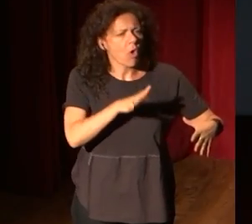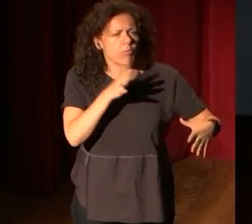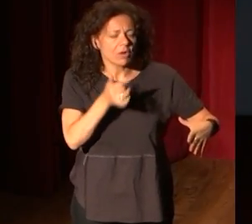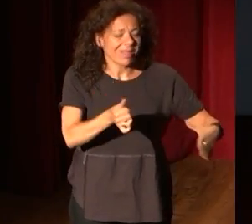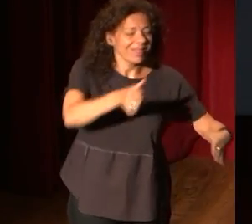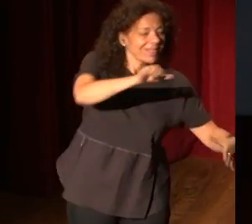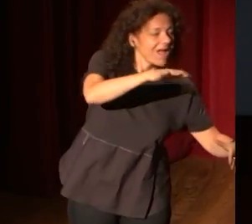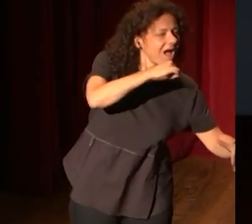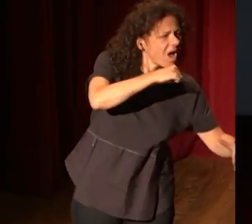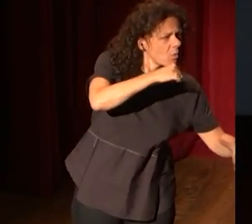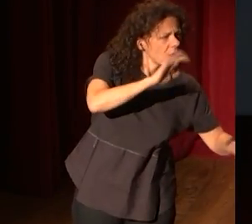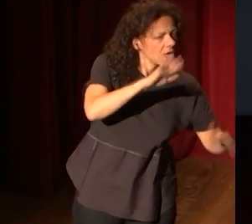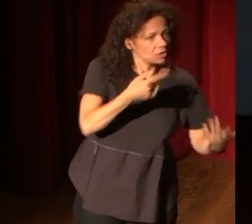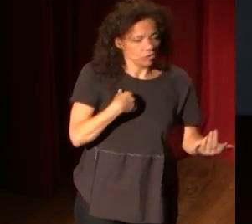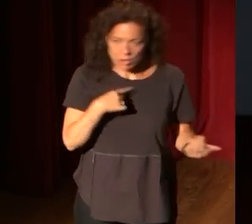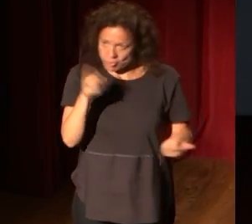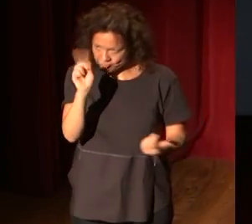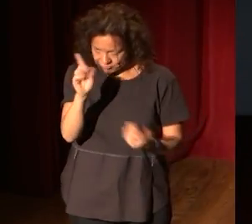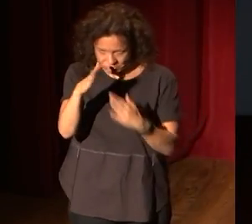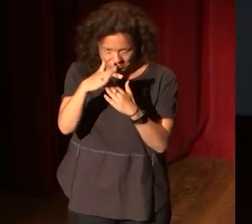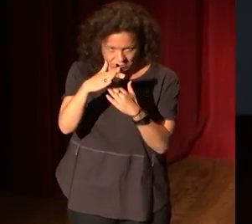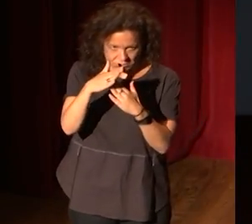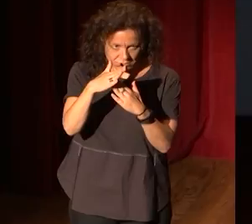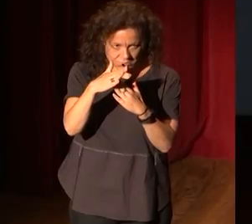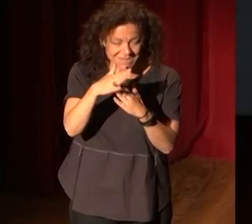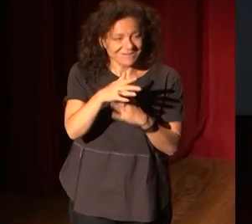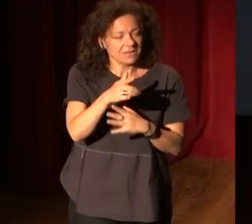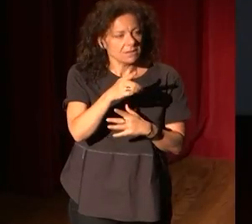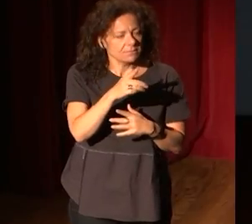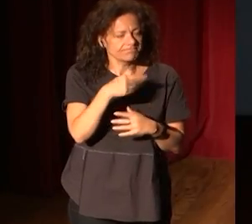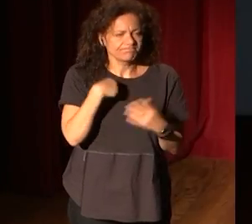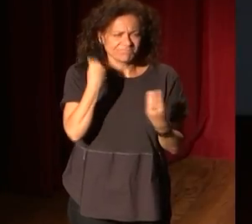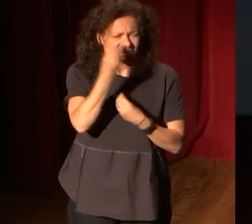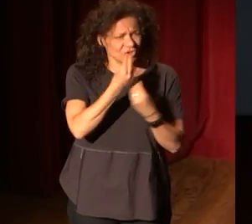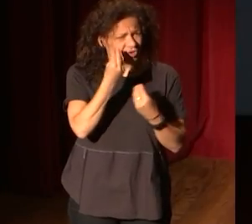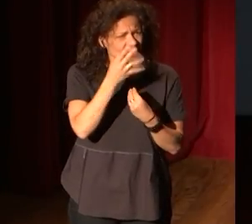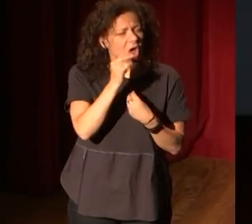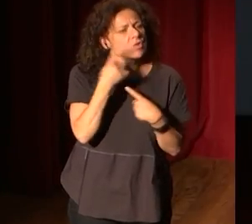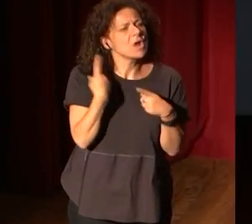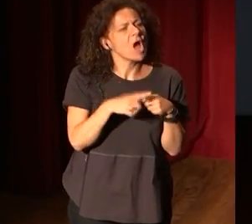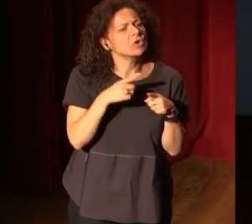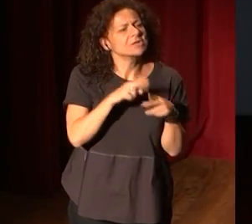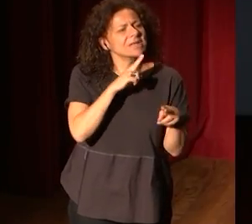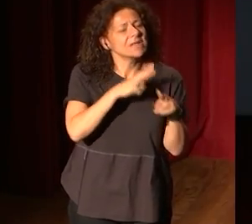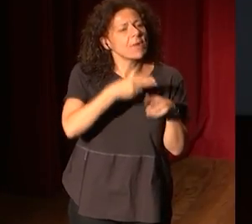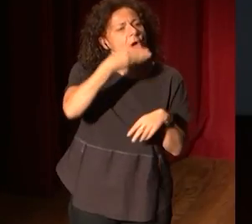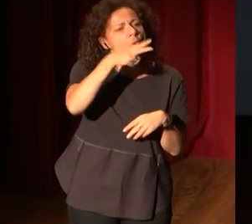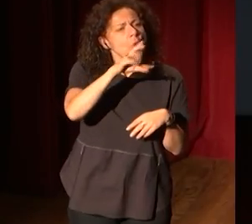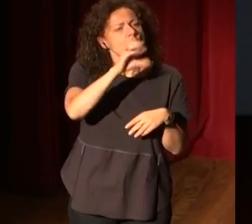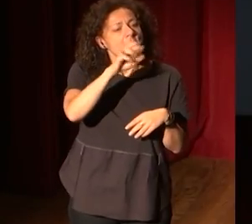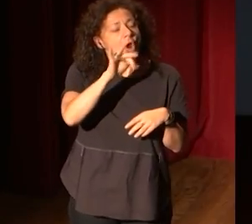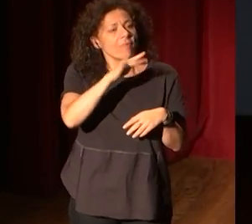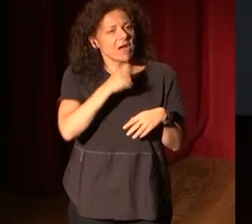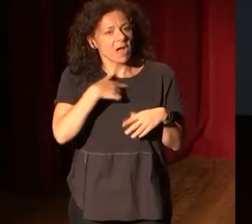el agua y entonces yo dije, no, no, cuidado, que es que creo que no, digo, es que hay una cosa que se llama bucarofagia y